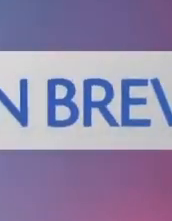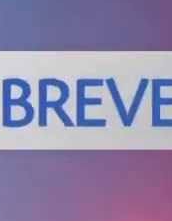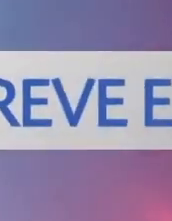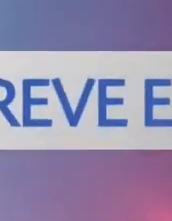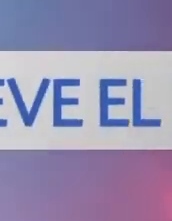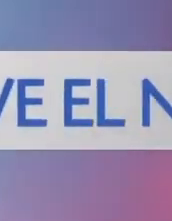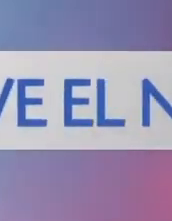¡Gracias! ¡Gracias! ¡Gracias!